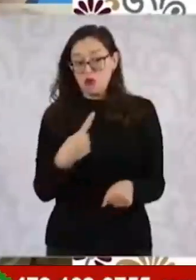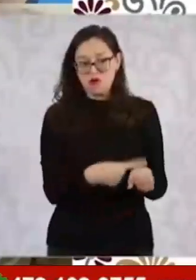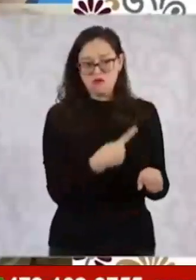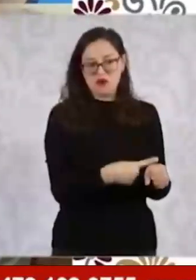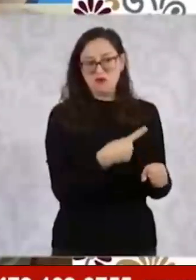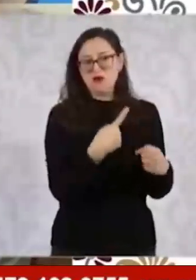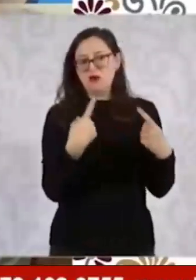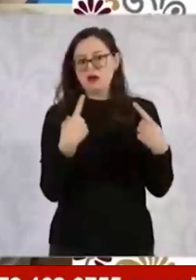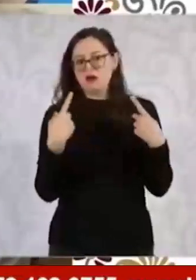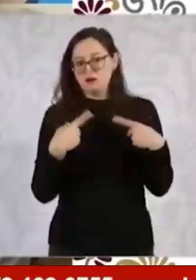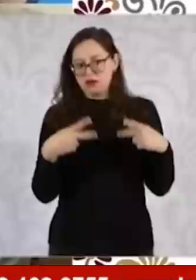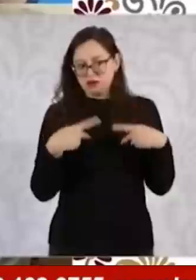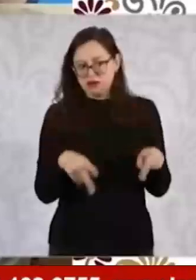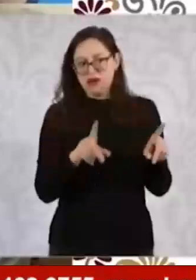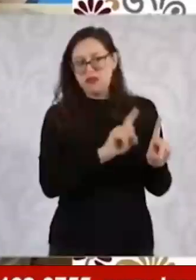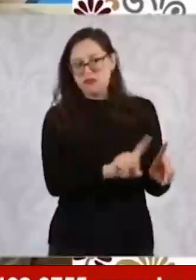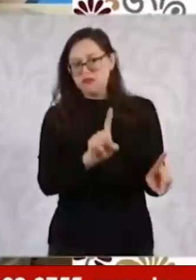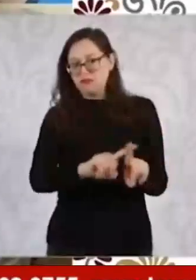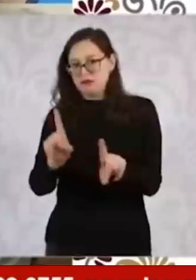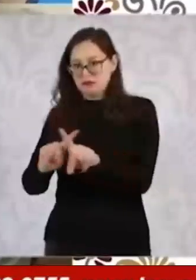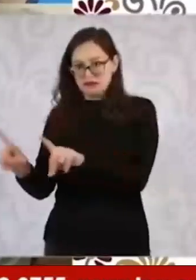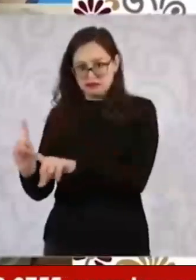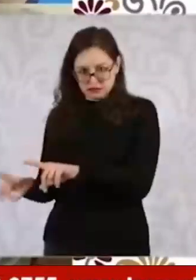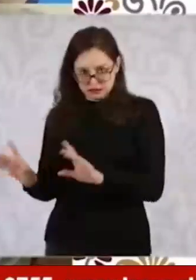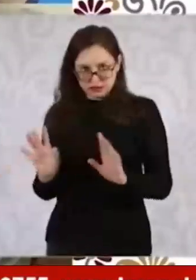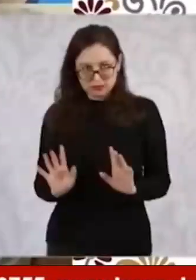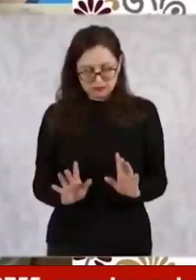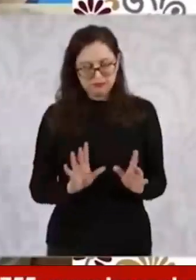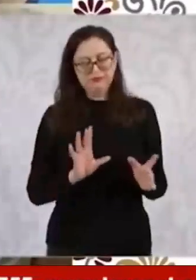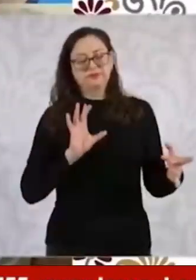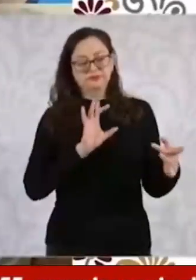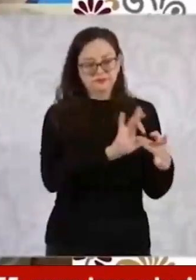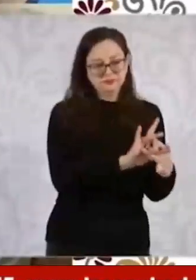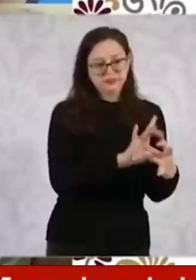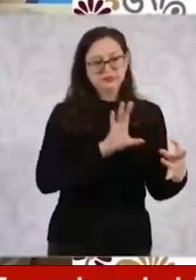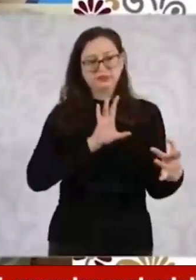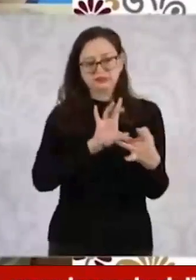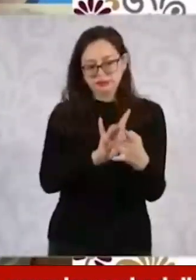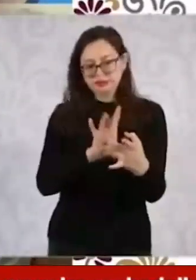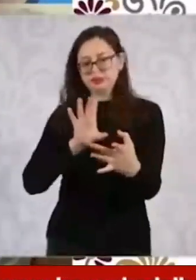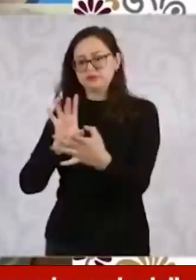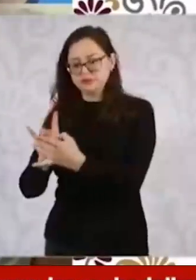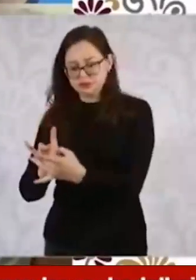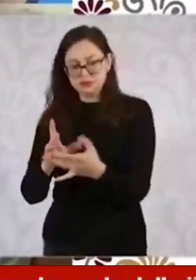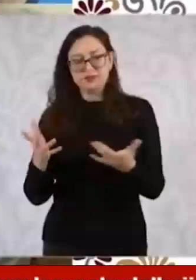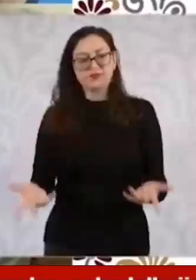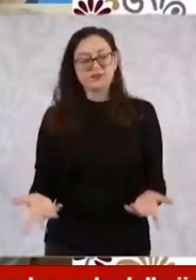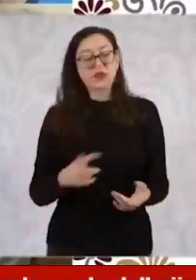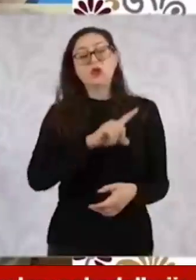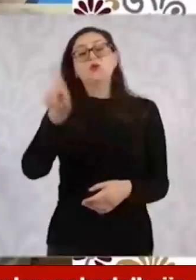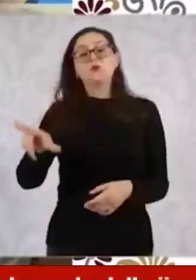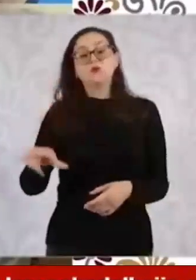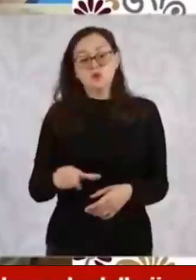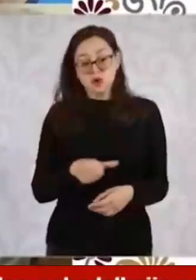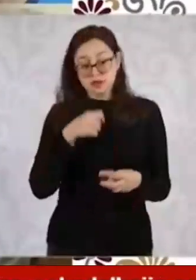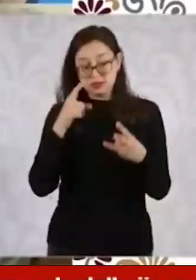vaya y dé sus datos para que si usted está dentro de este sector de personas